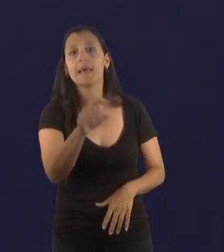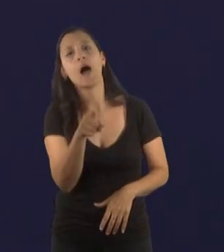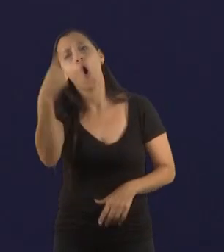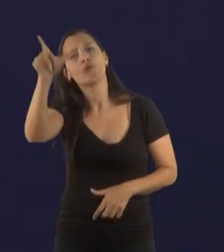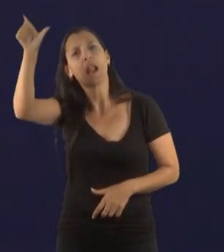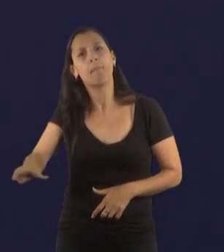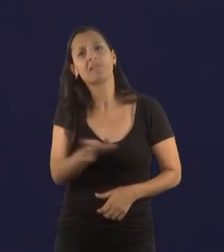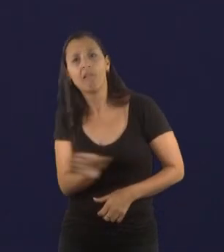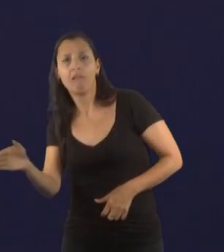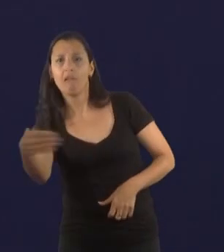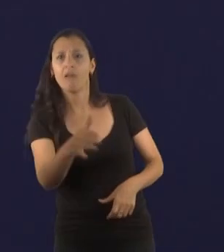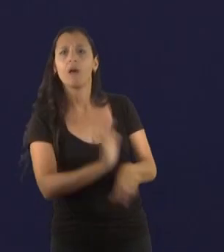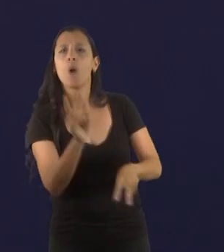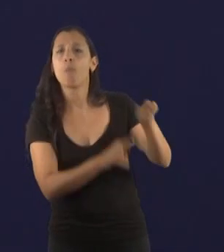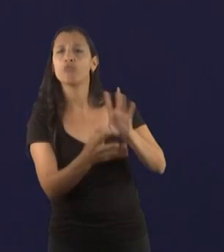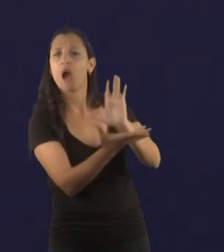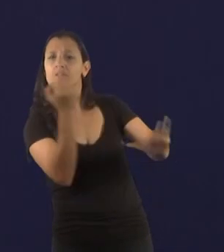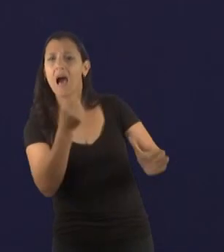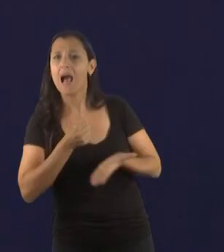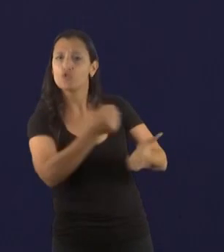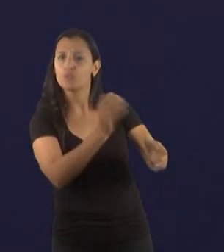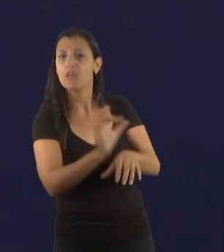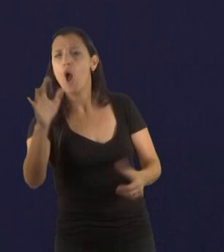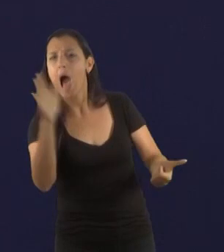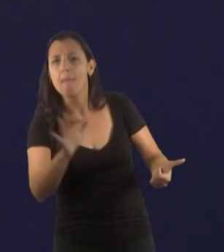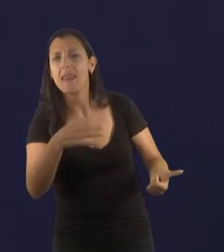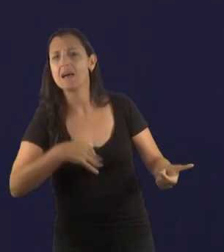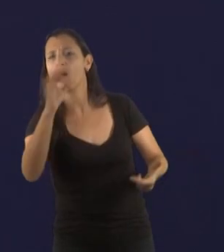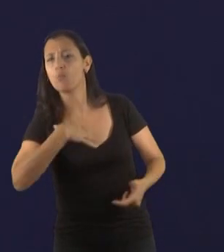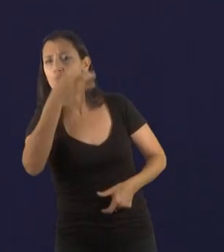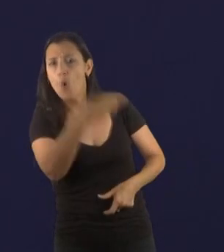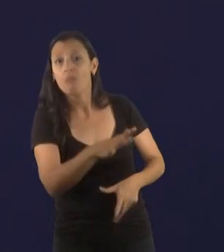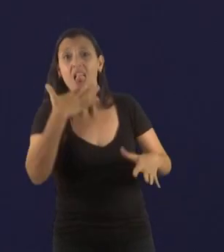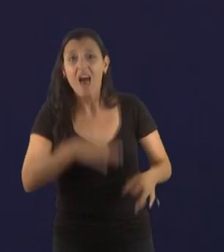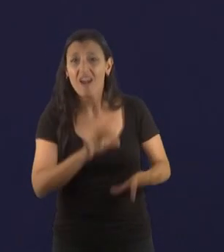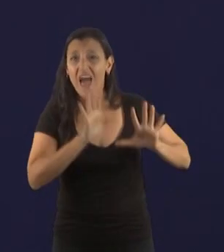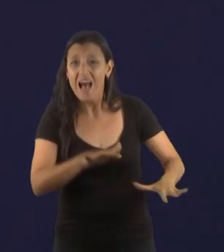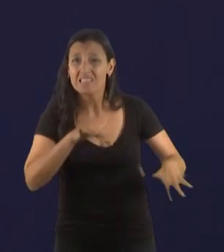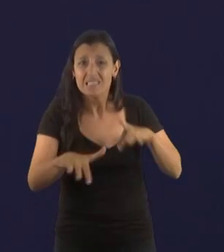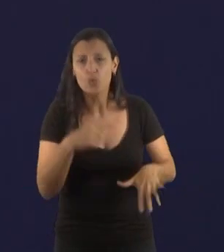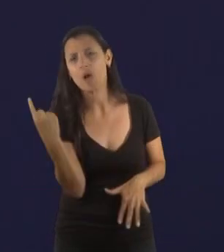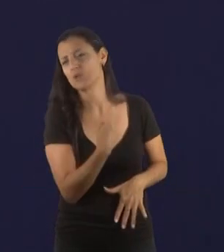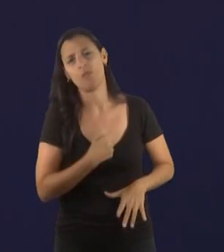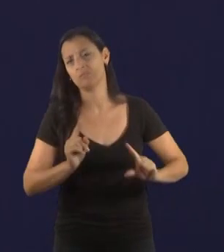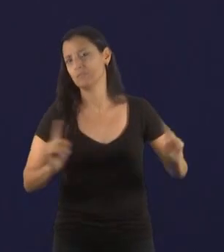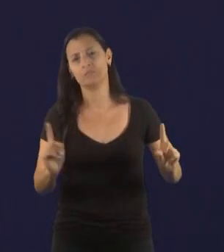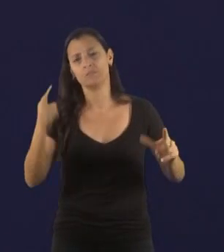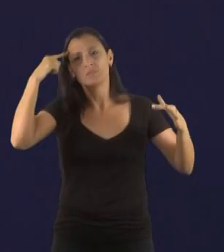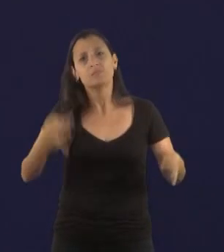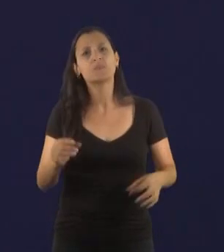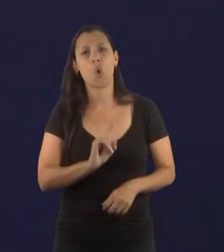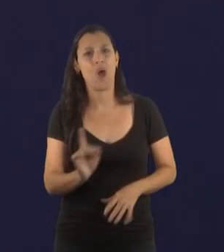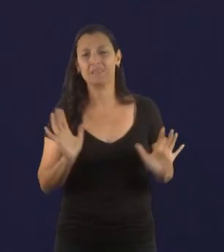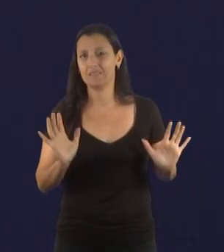medio a intentar sacarle el beneficio, amenazarlo o extorsionarlo. La verdad es que nos parece bastante injusto